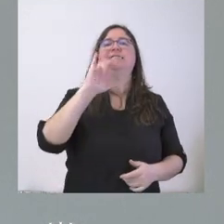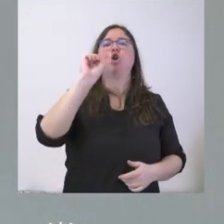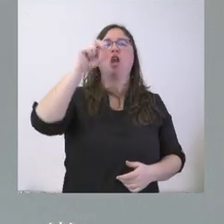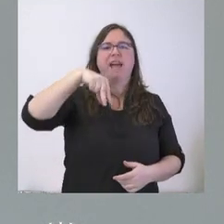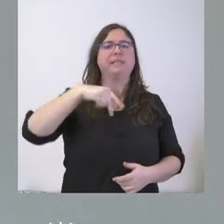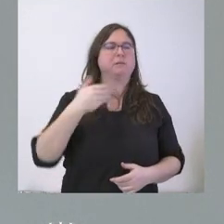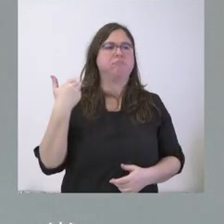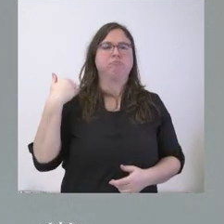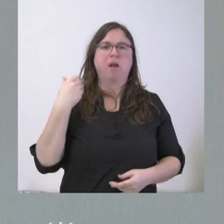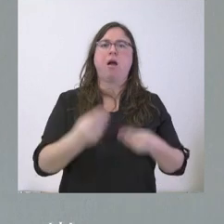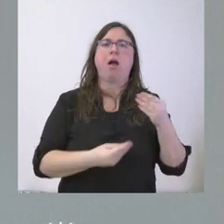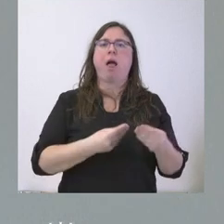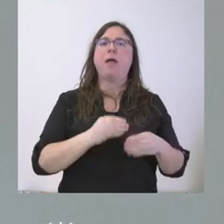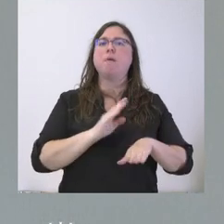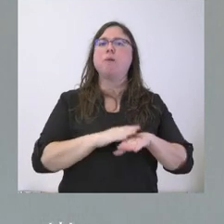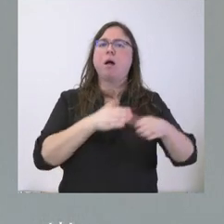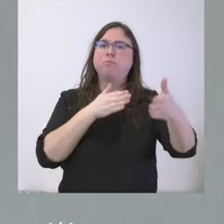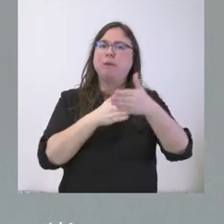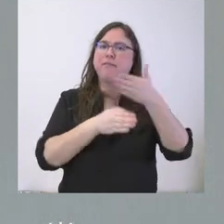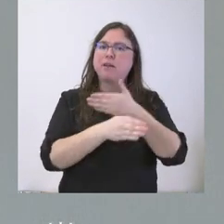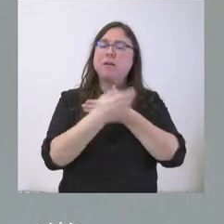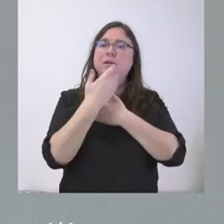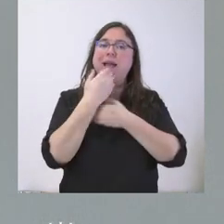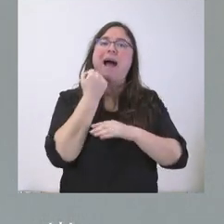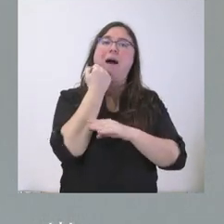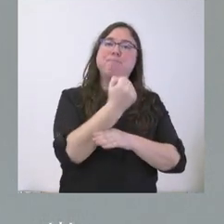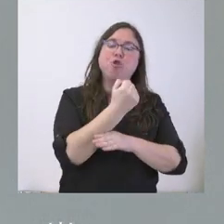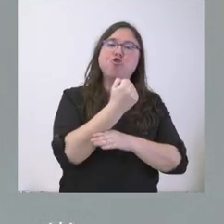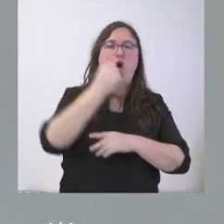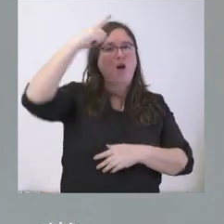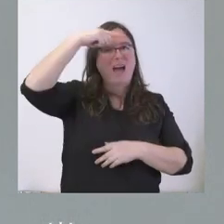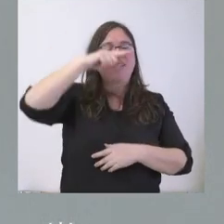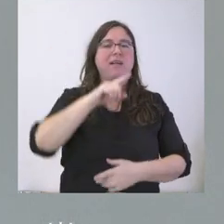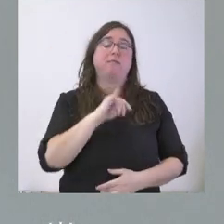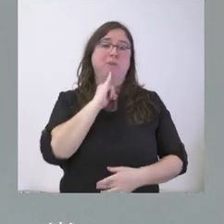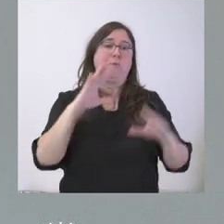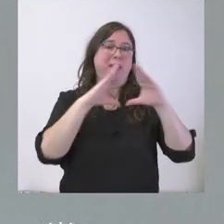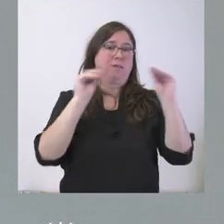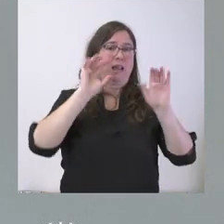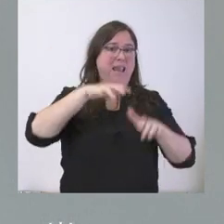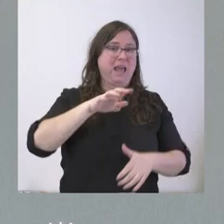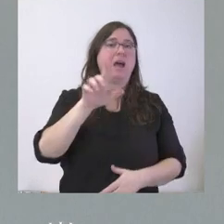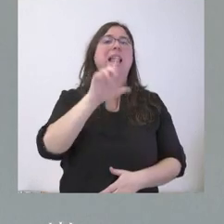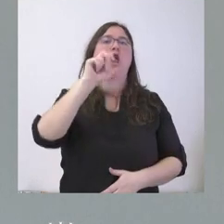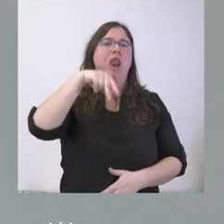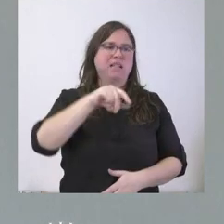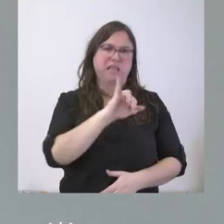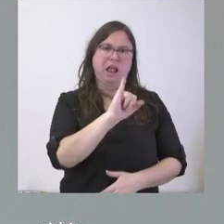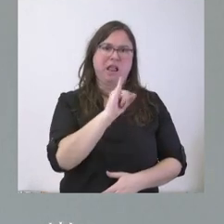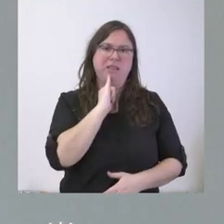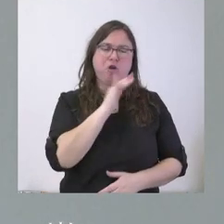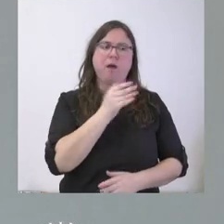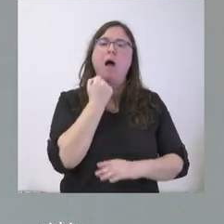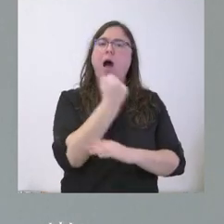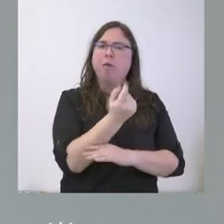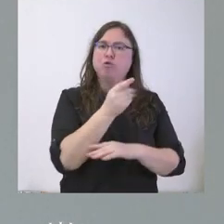venimos haciendo, entre otras actuaciones, a través del apoyo a la cátedra del UNES que tiene la Universidad de León. Tiene un apoyo económico,